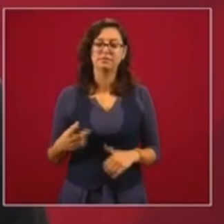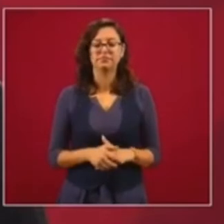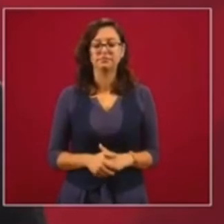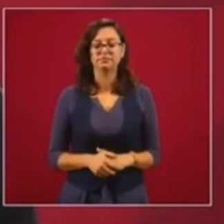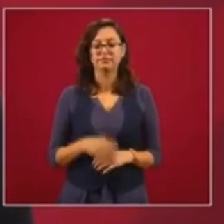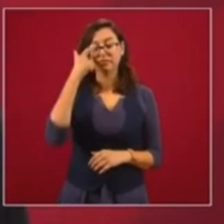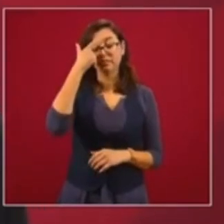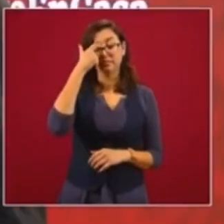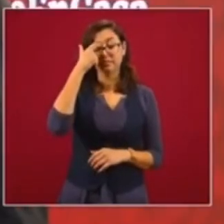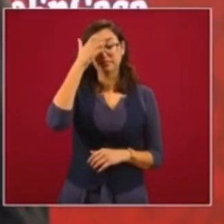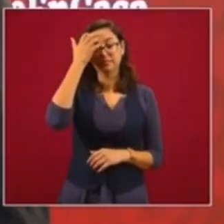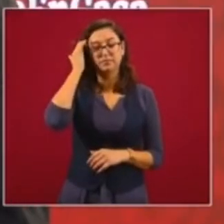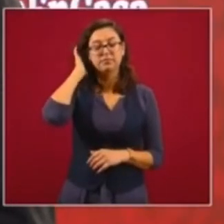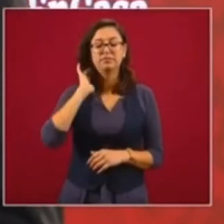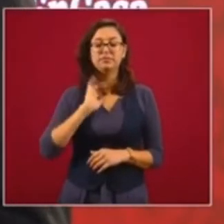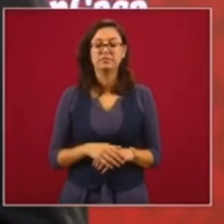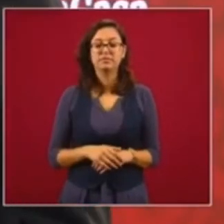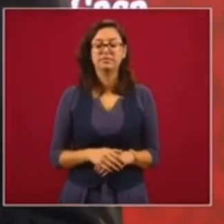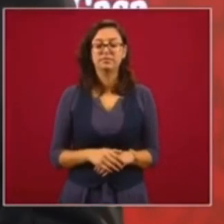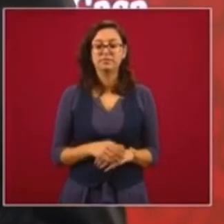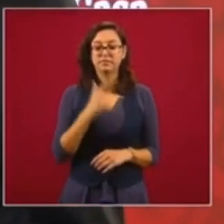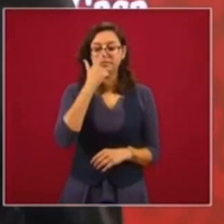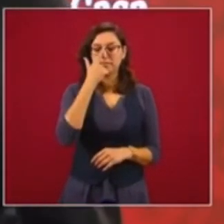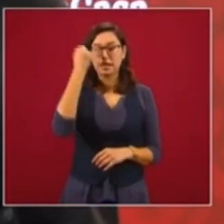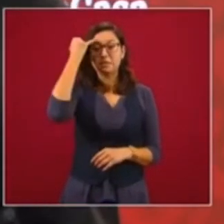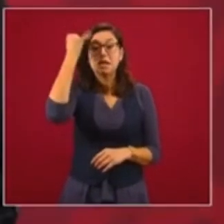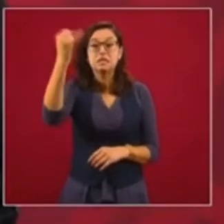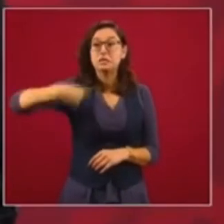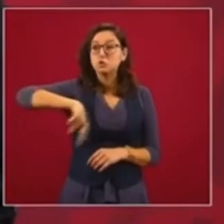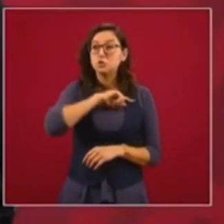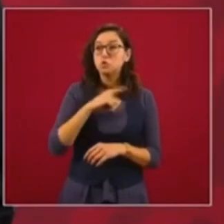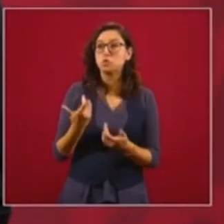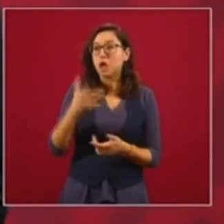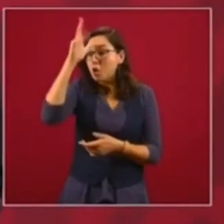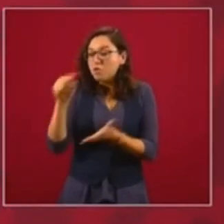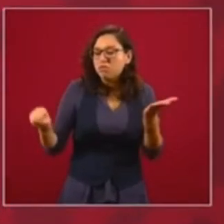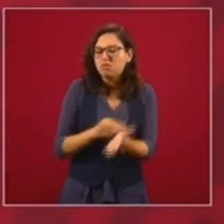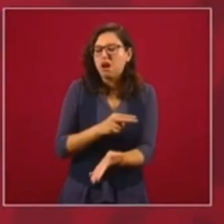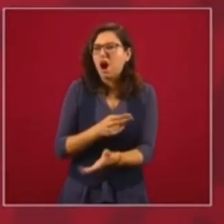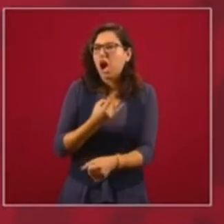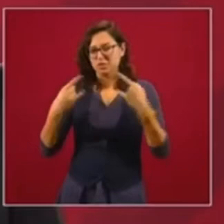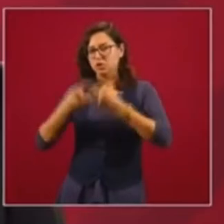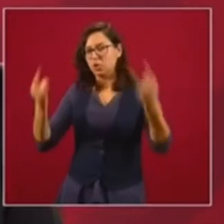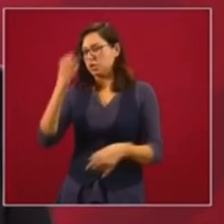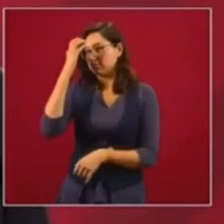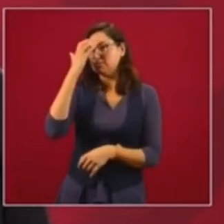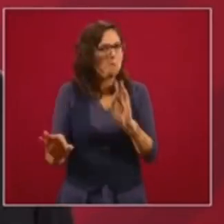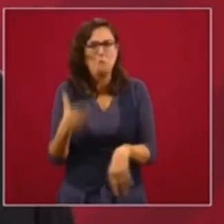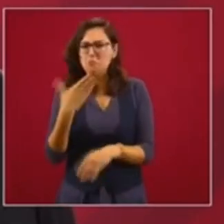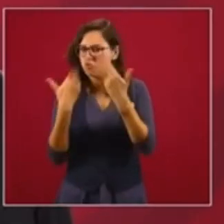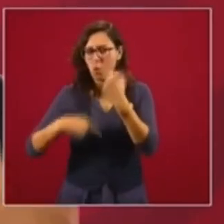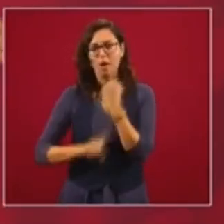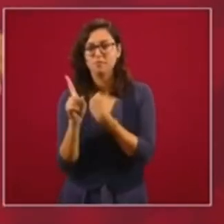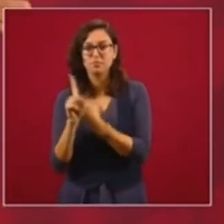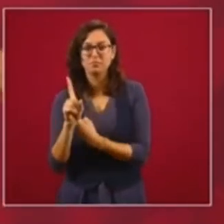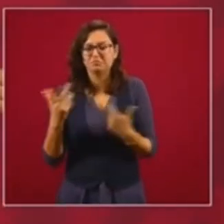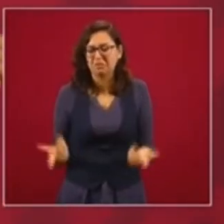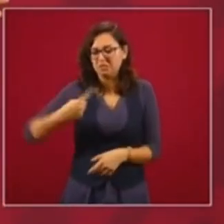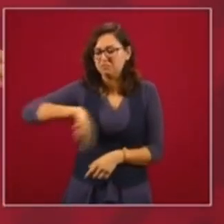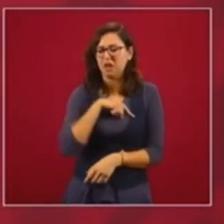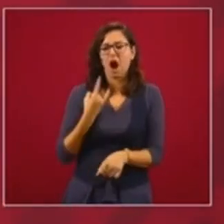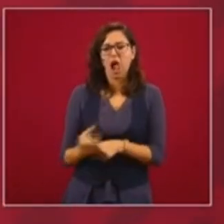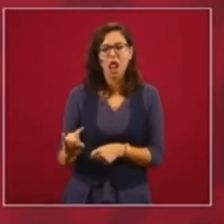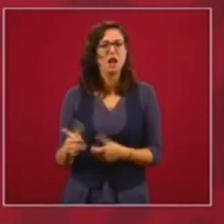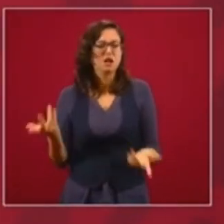si no cumplimos con el acuerdo, que es, dicho sea de paso, uno de los mejores acuerdos que se tienen con Estados Unidos. Si no cumplimos, pueden pedir los